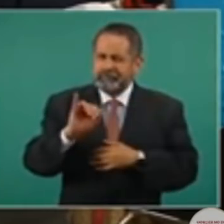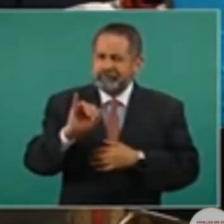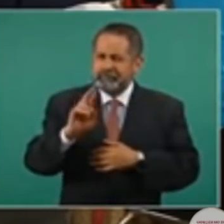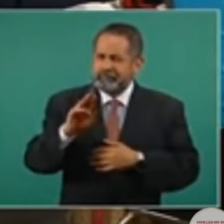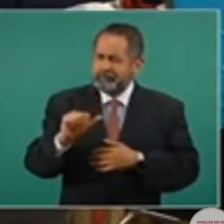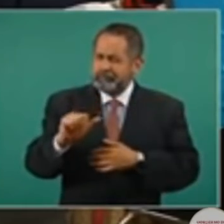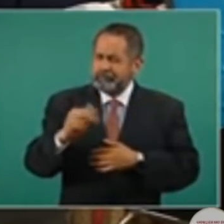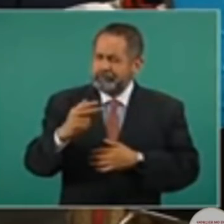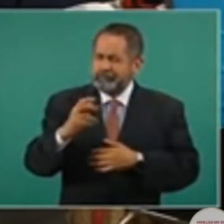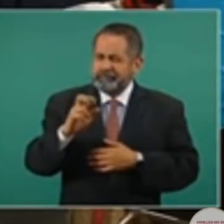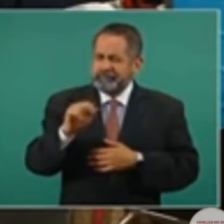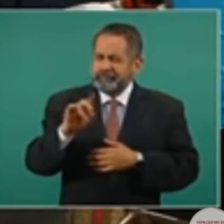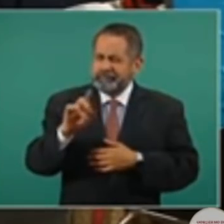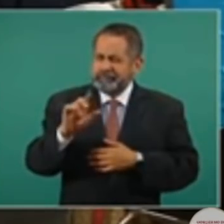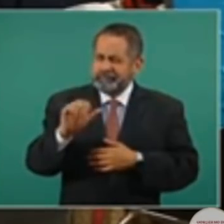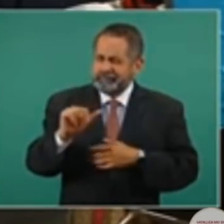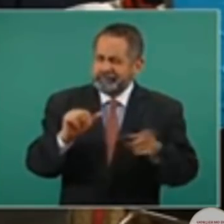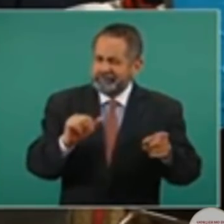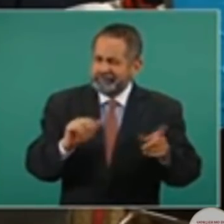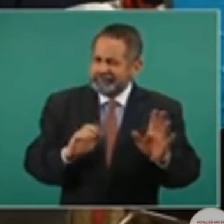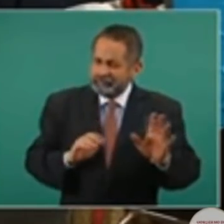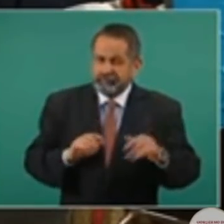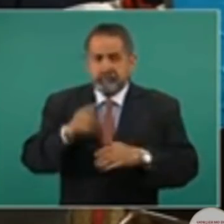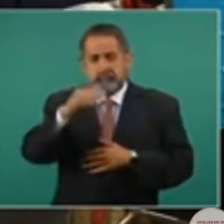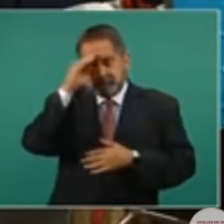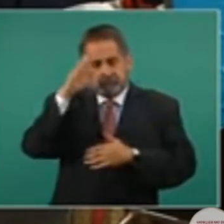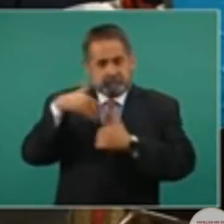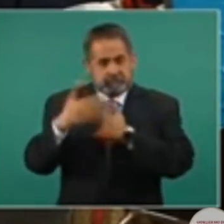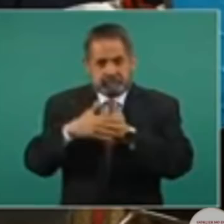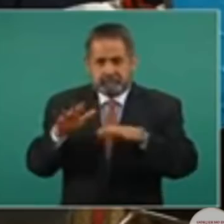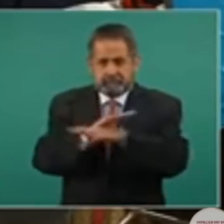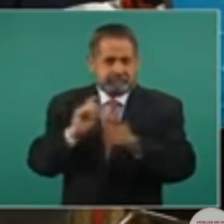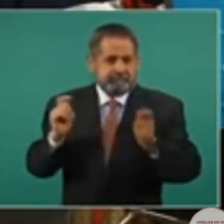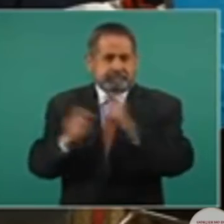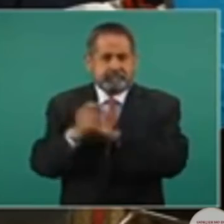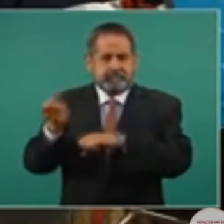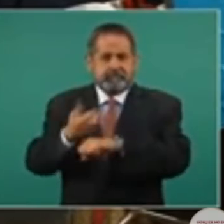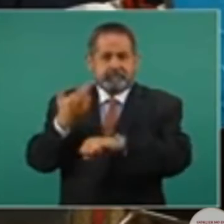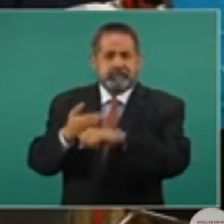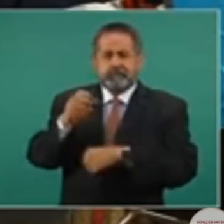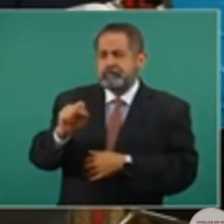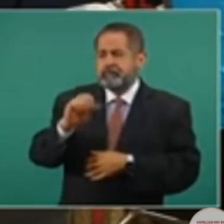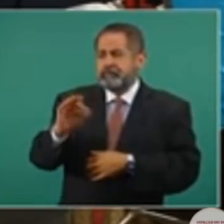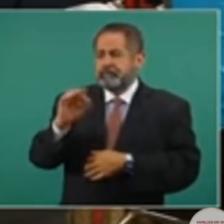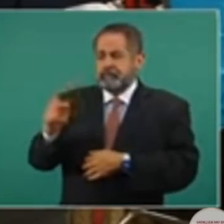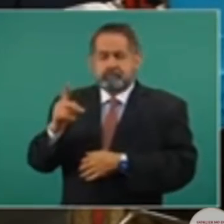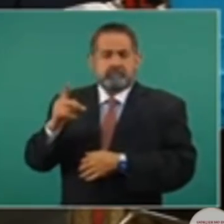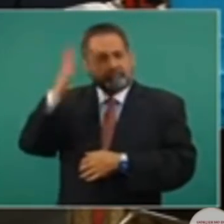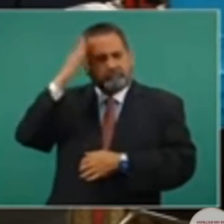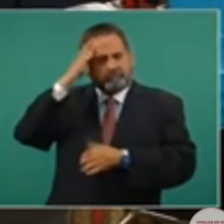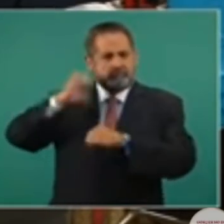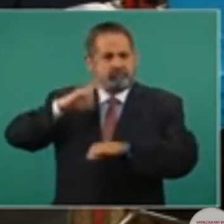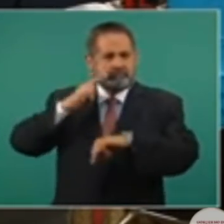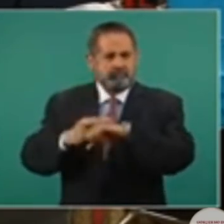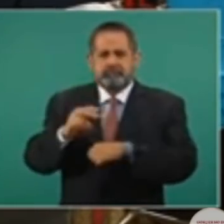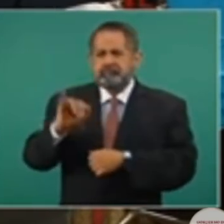es, de cierre, si está usted pensando en un cambio en la Secretaría de la Función Pública, y lo otro, que le